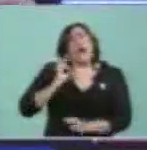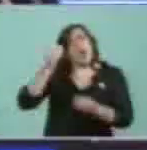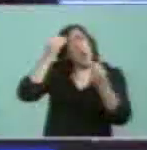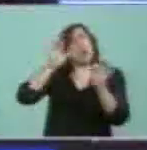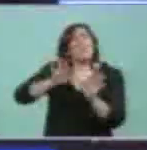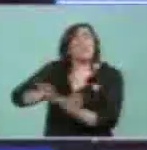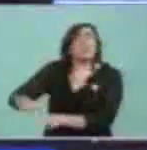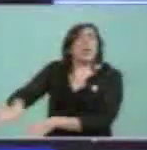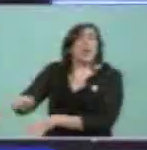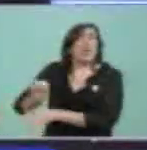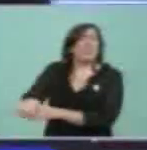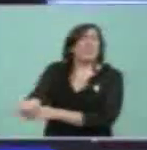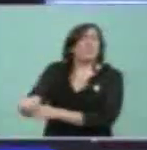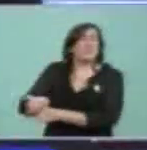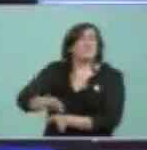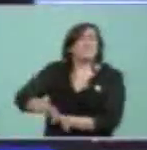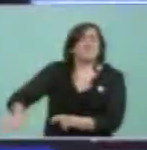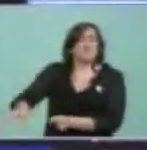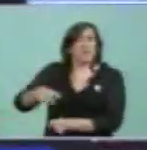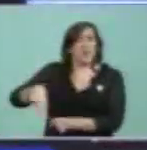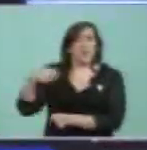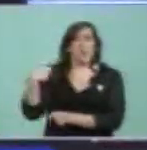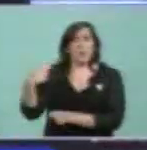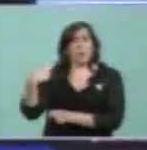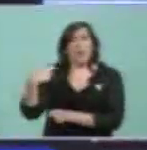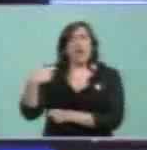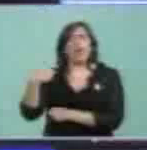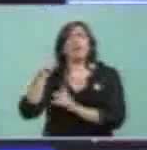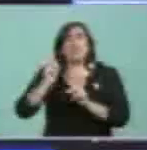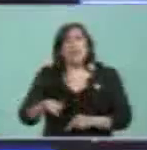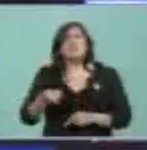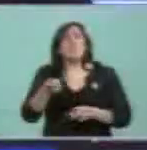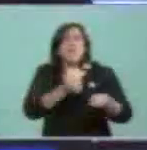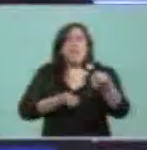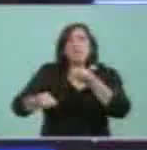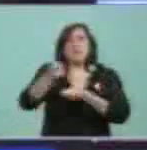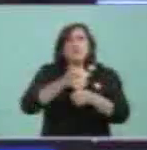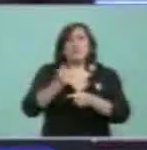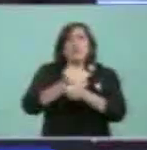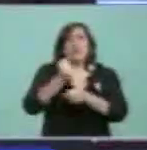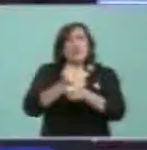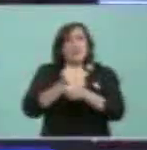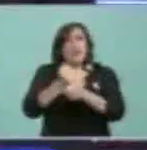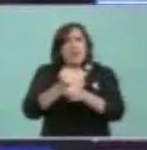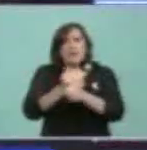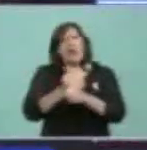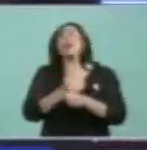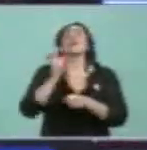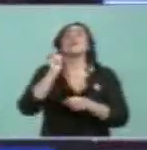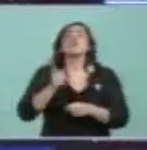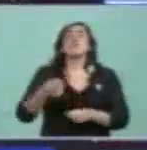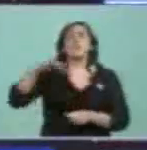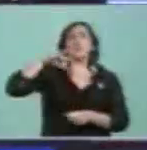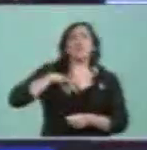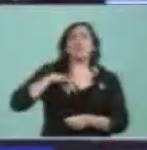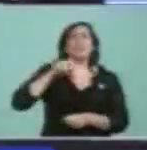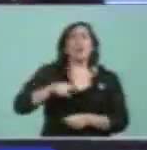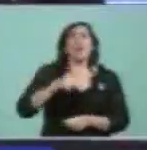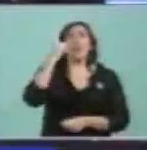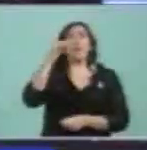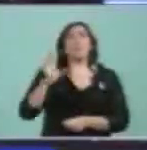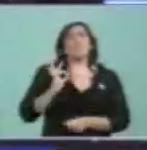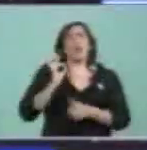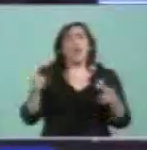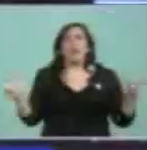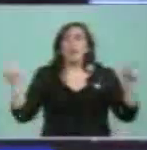sueldos, establecer nuevamente las negociaciones colectivas de trabajo, el instituto del salario mínimo vital y móvil donde se reúnen una vez